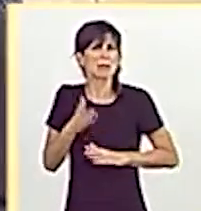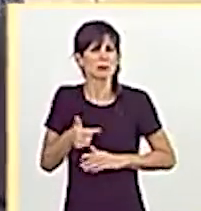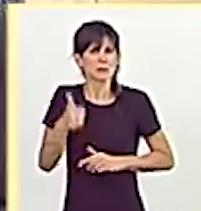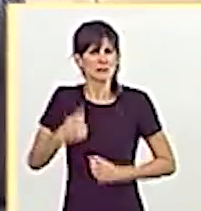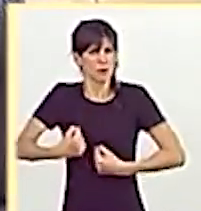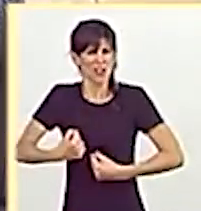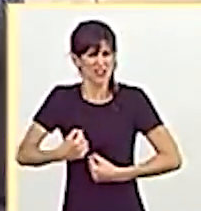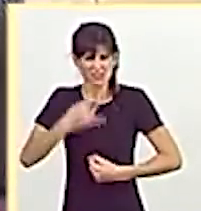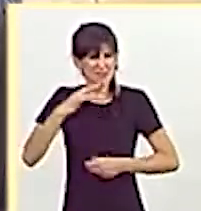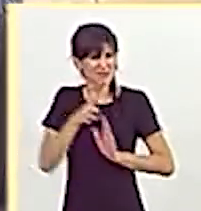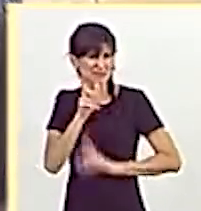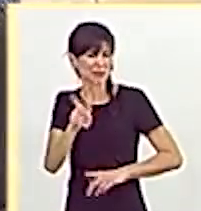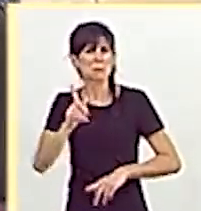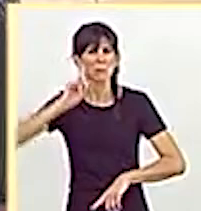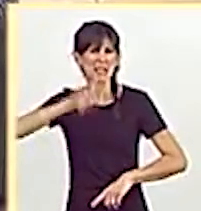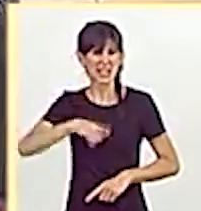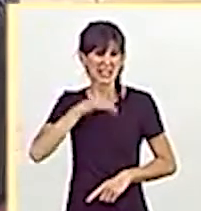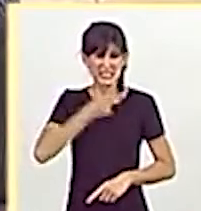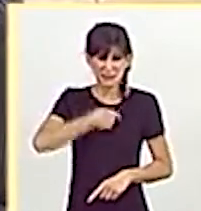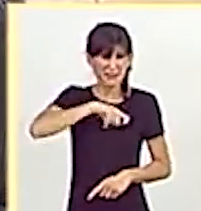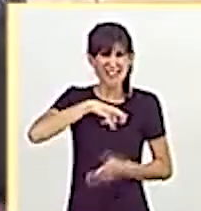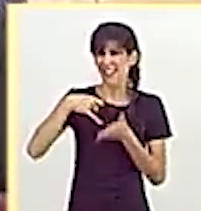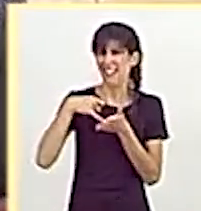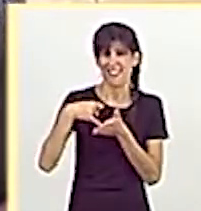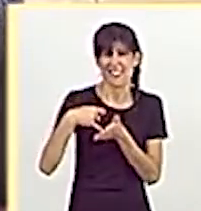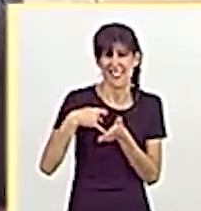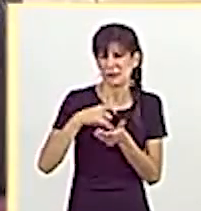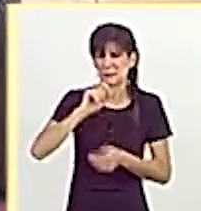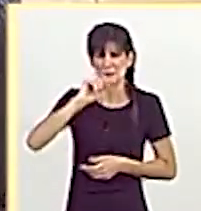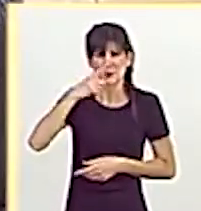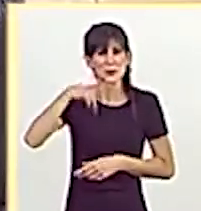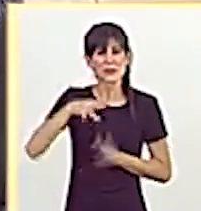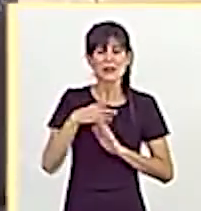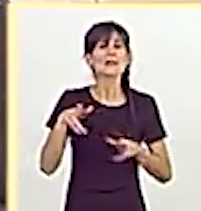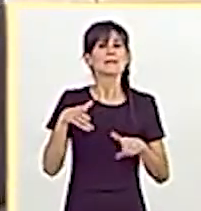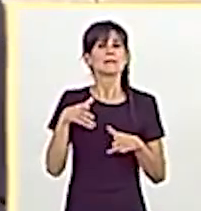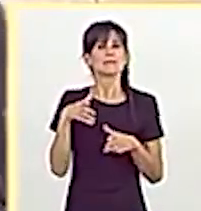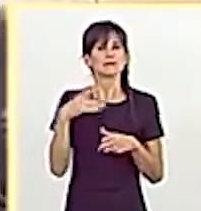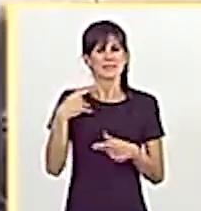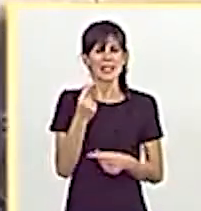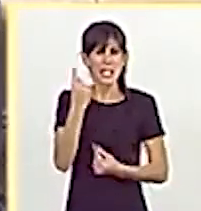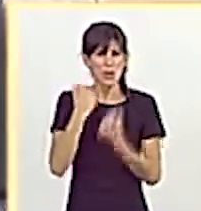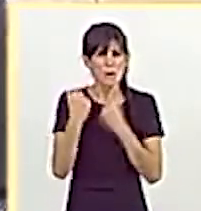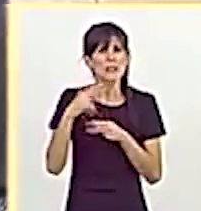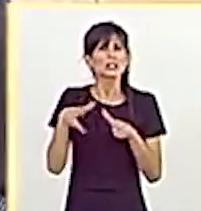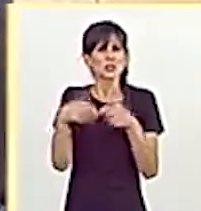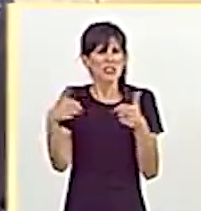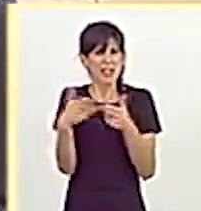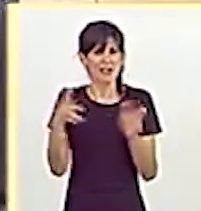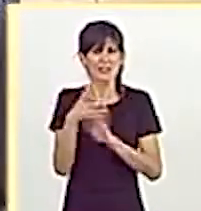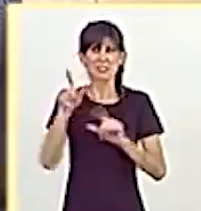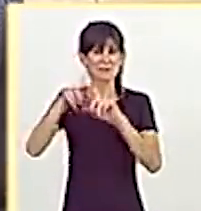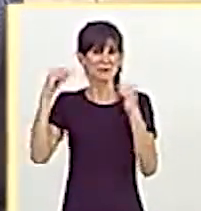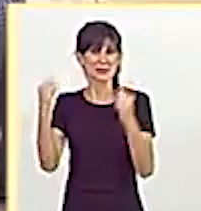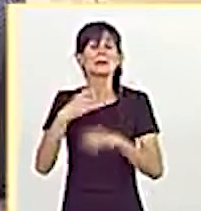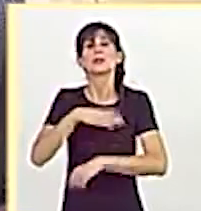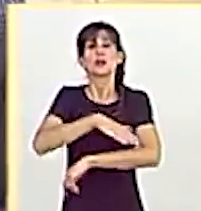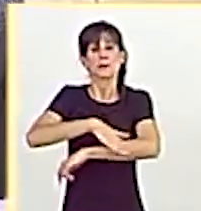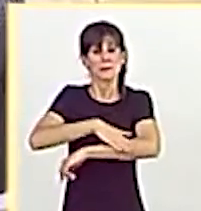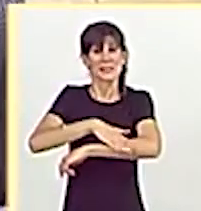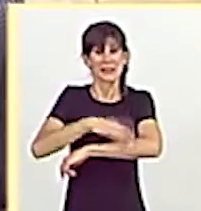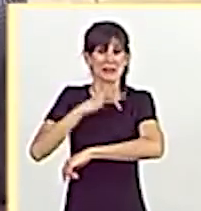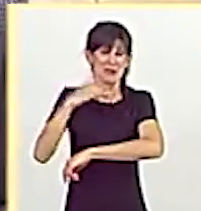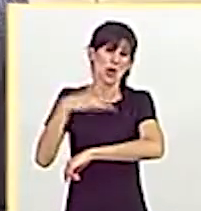mentira, señora Calvo. España está más débil que nunca, económica, social e institucionalmente. El presidente del Gobierno se